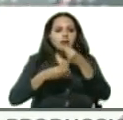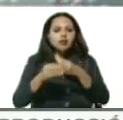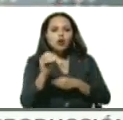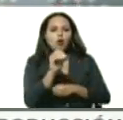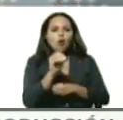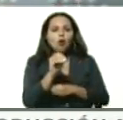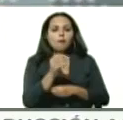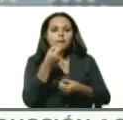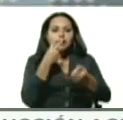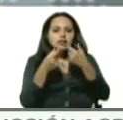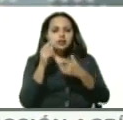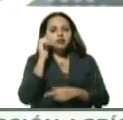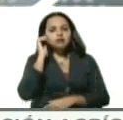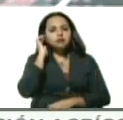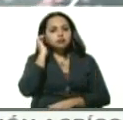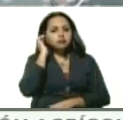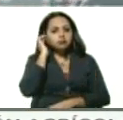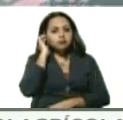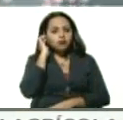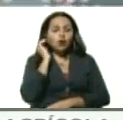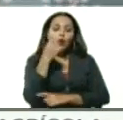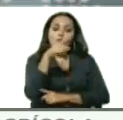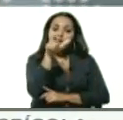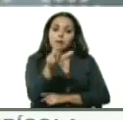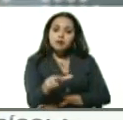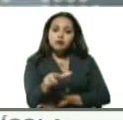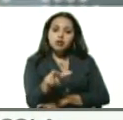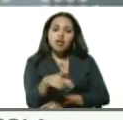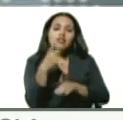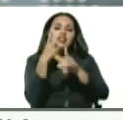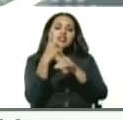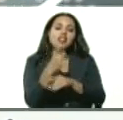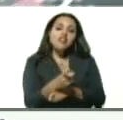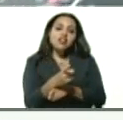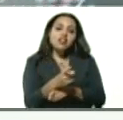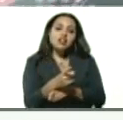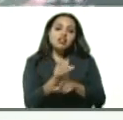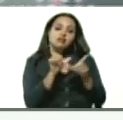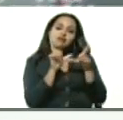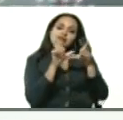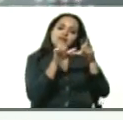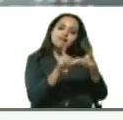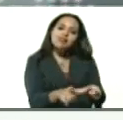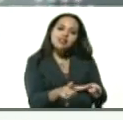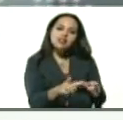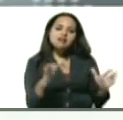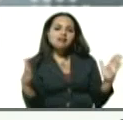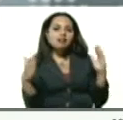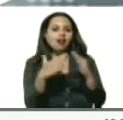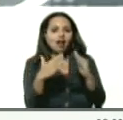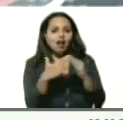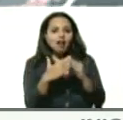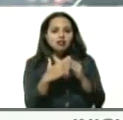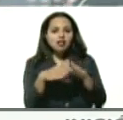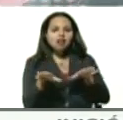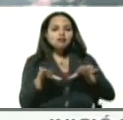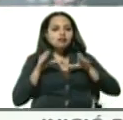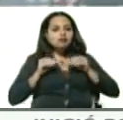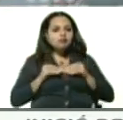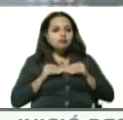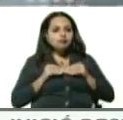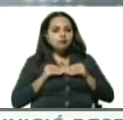medicamentos. De resto, las personas deben permanecer en sus hogares cumpliendo la